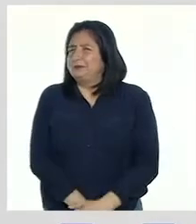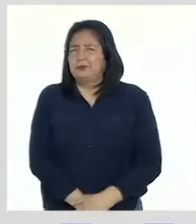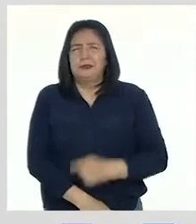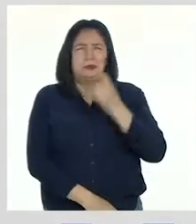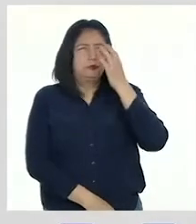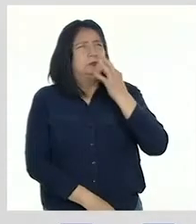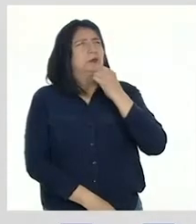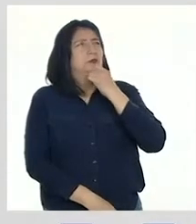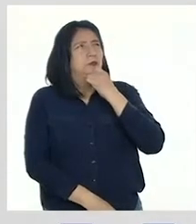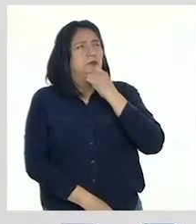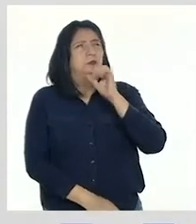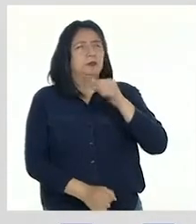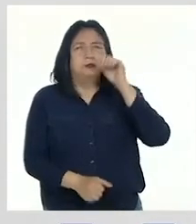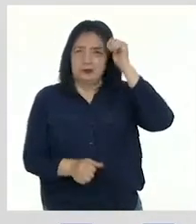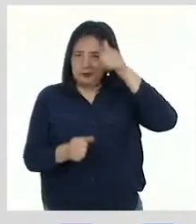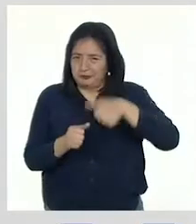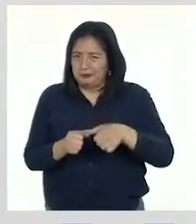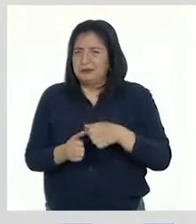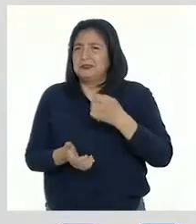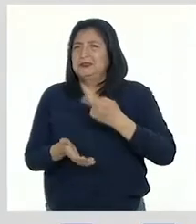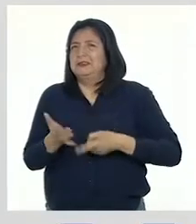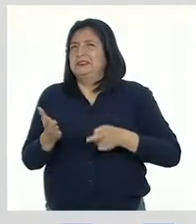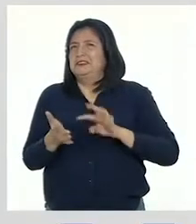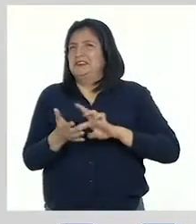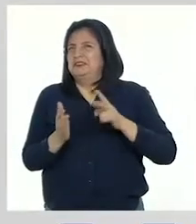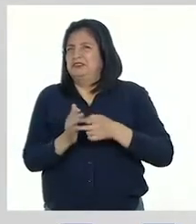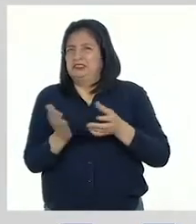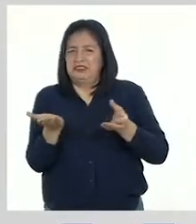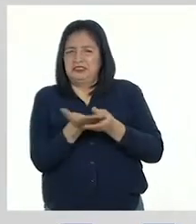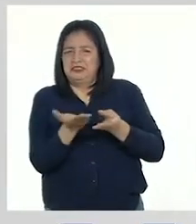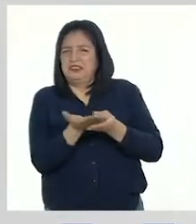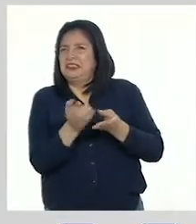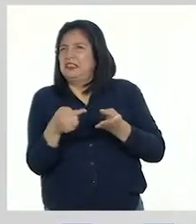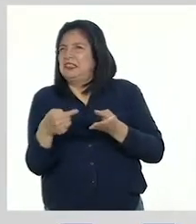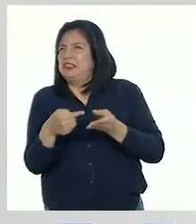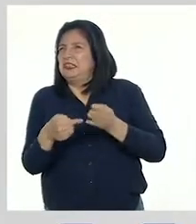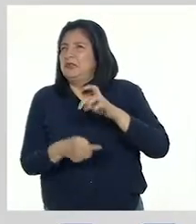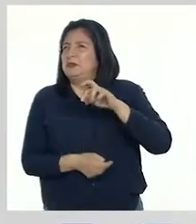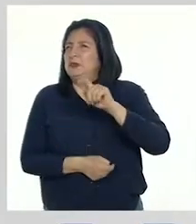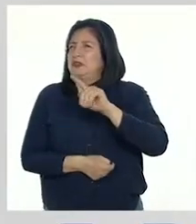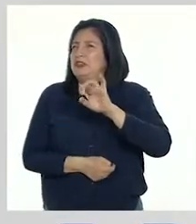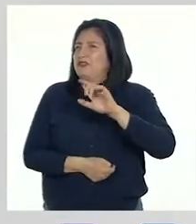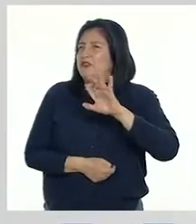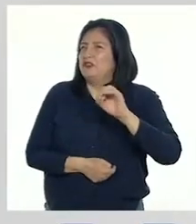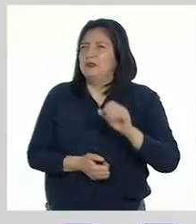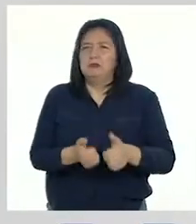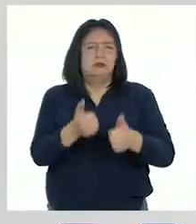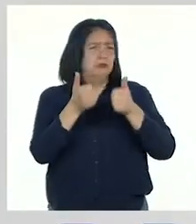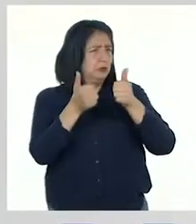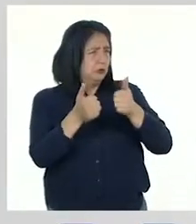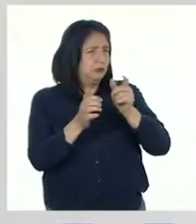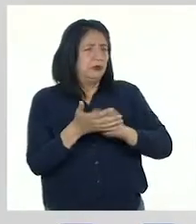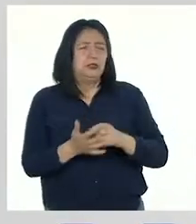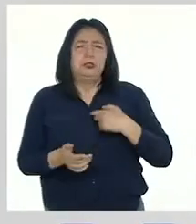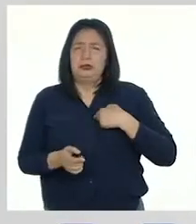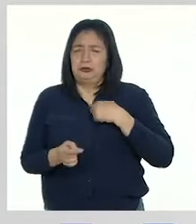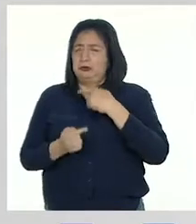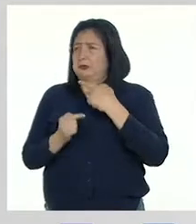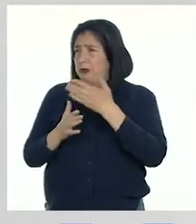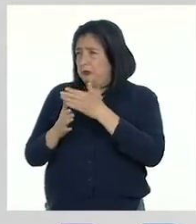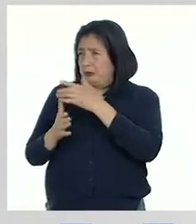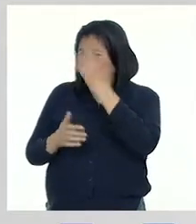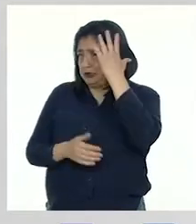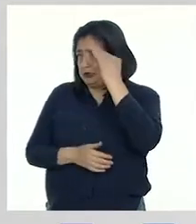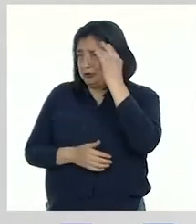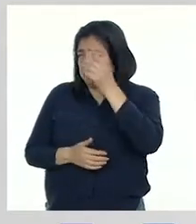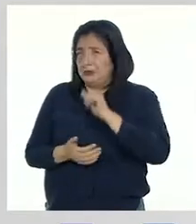Creo que podemos empezar por recordar lo que es el portafolio. Muy buena propuesta, Patti. Para eso, les voy a compartir